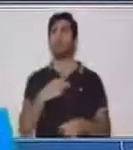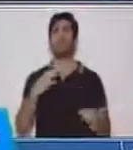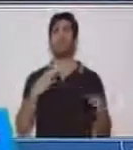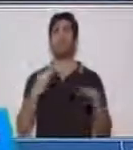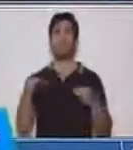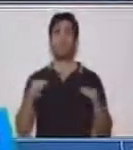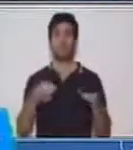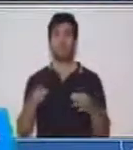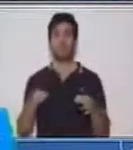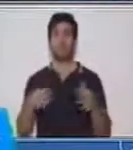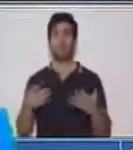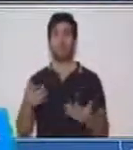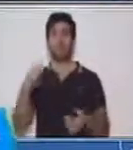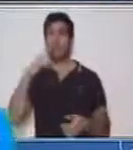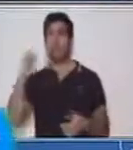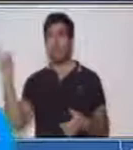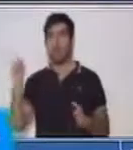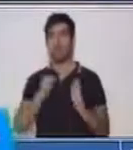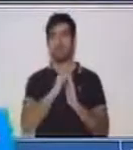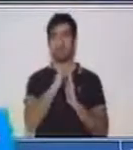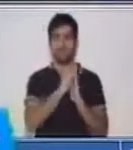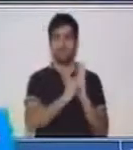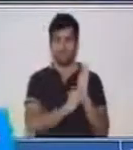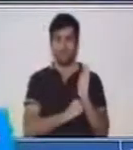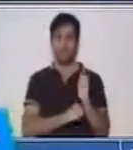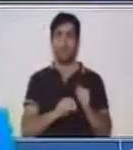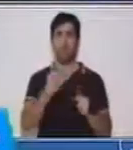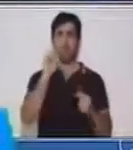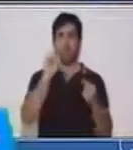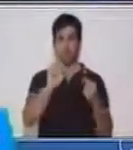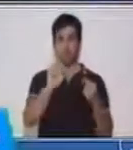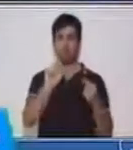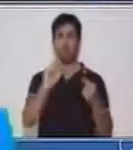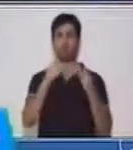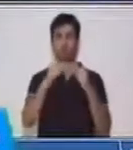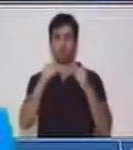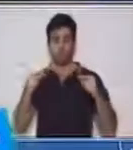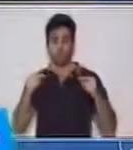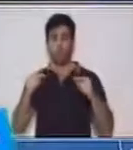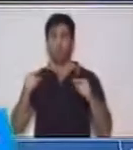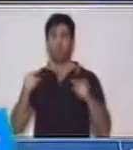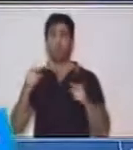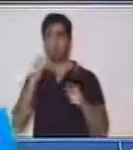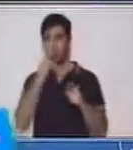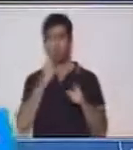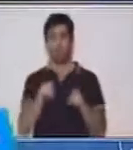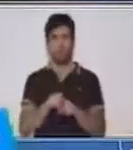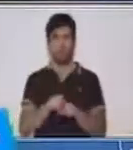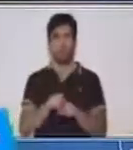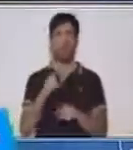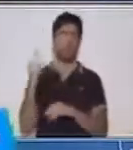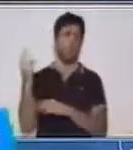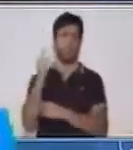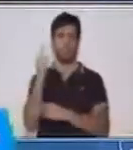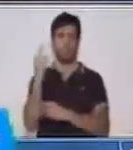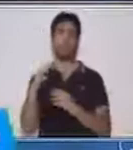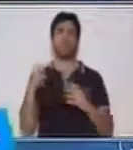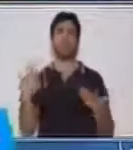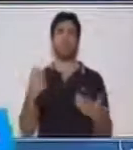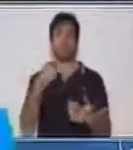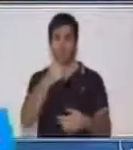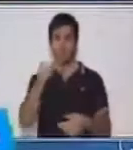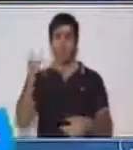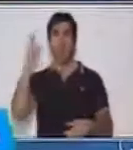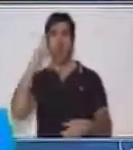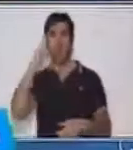símbolos. El punto, la barra y la concha o semilla. Y lo más importante, debes de recordar